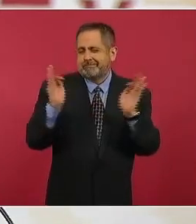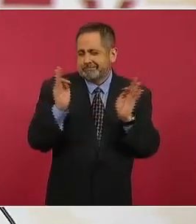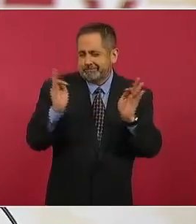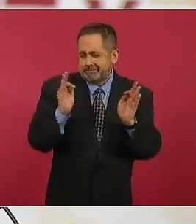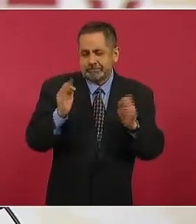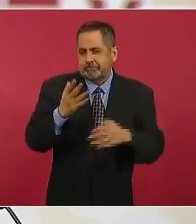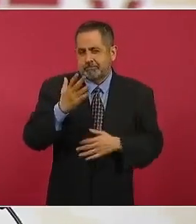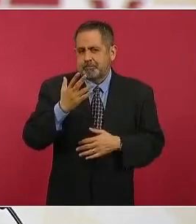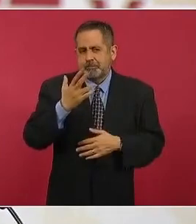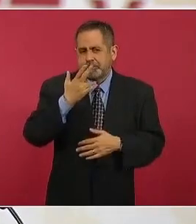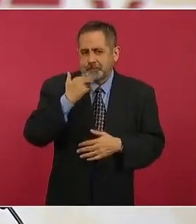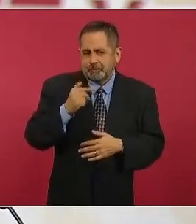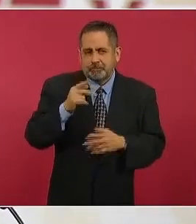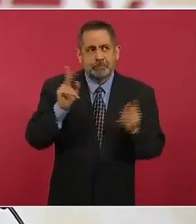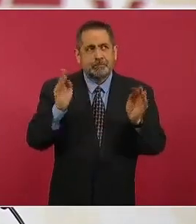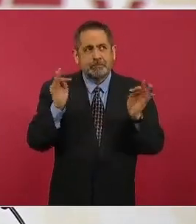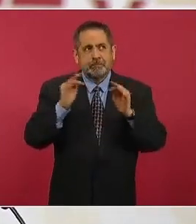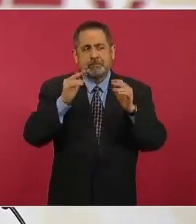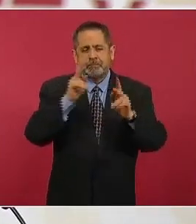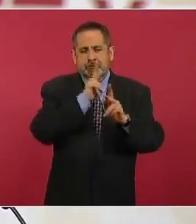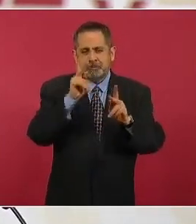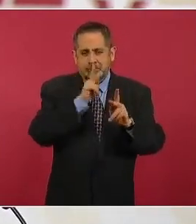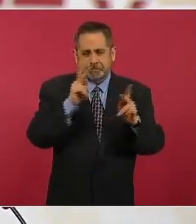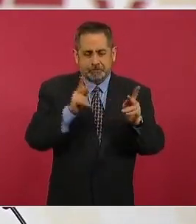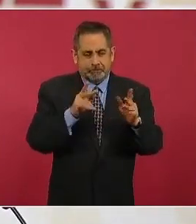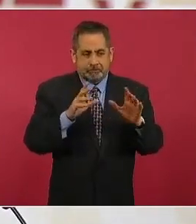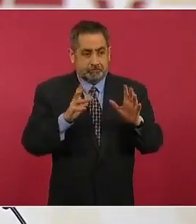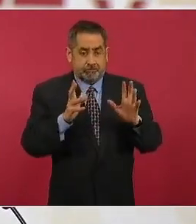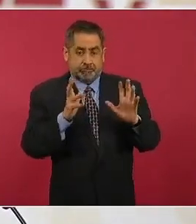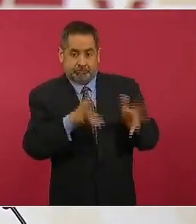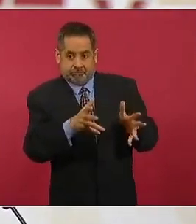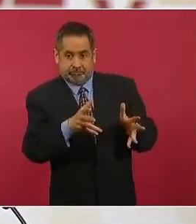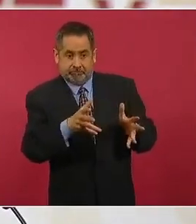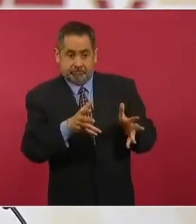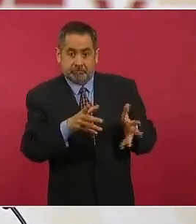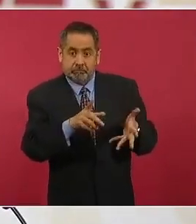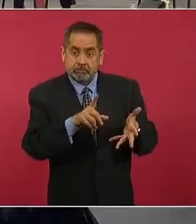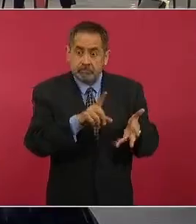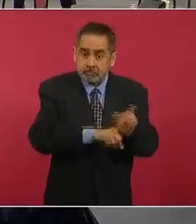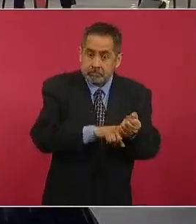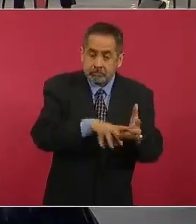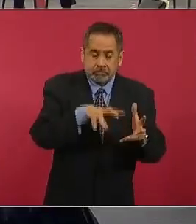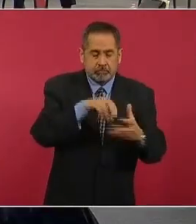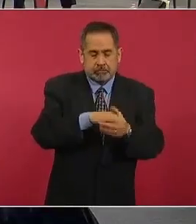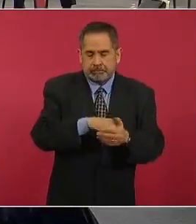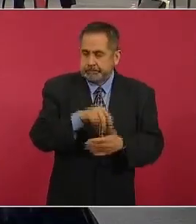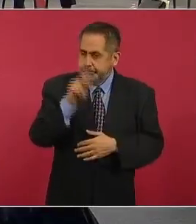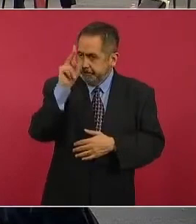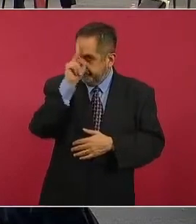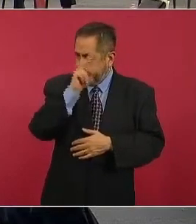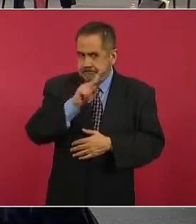sistema de refrigeración y fueron rescatados en condiciones muy